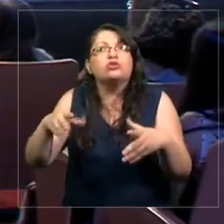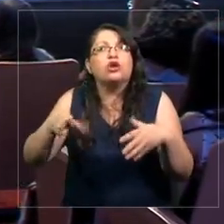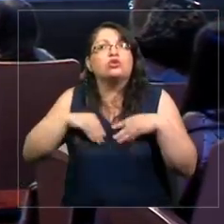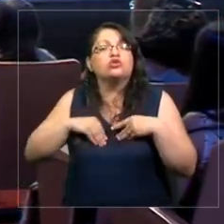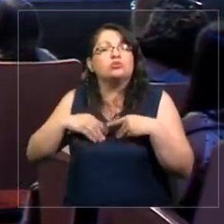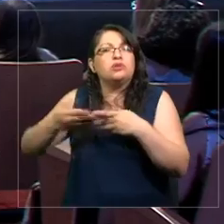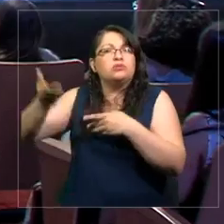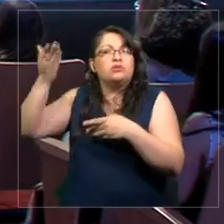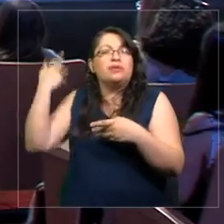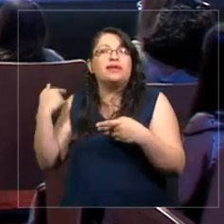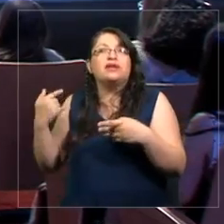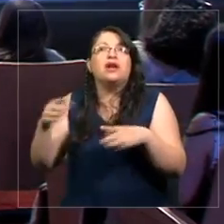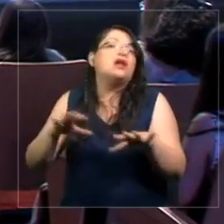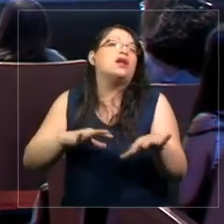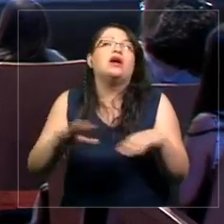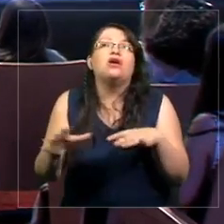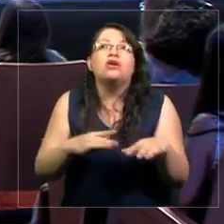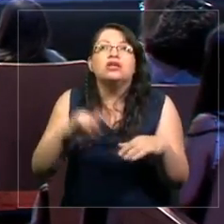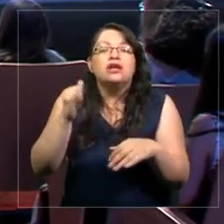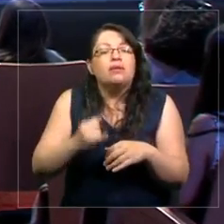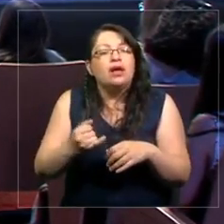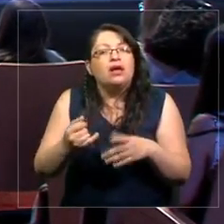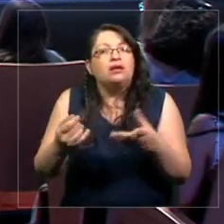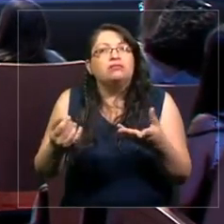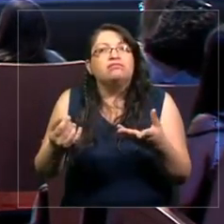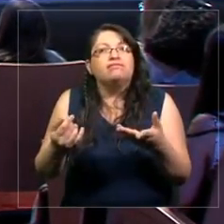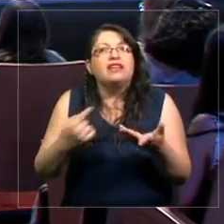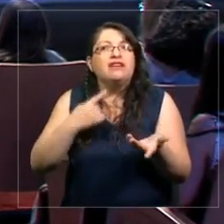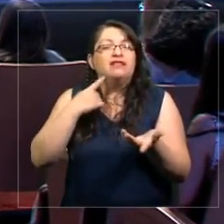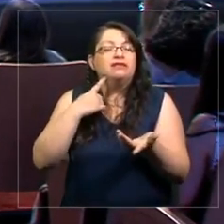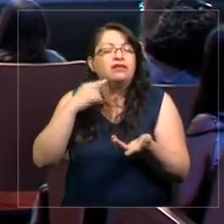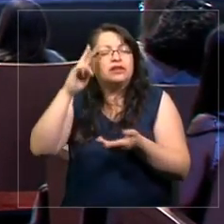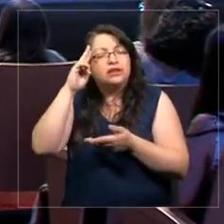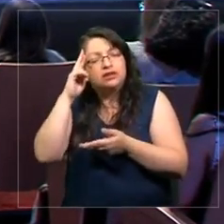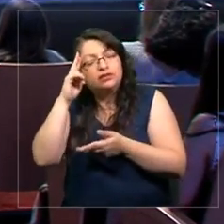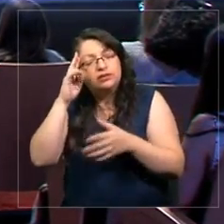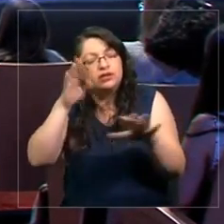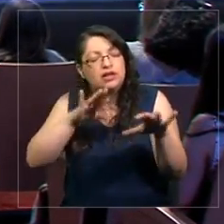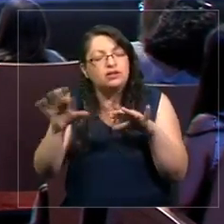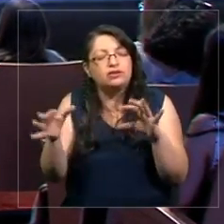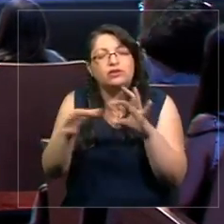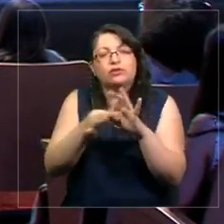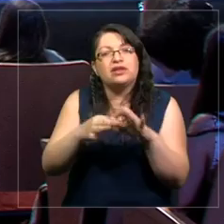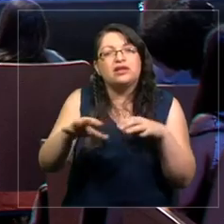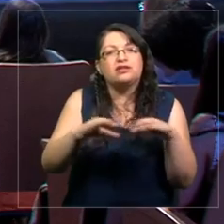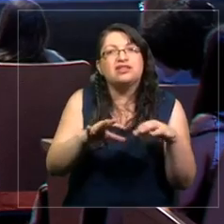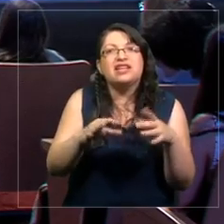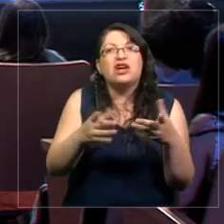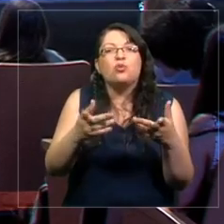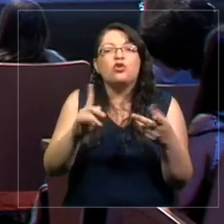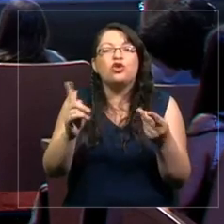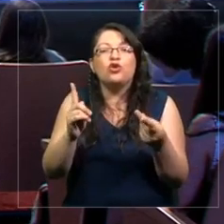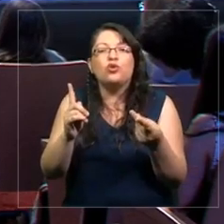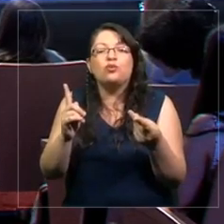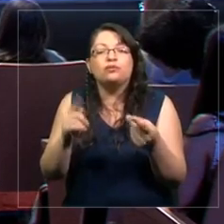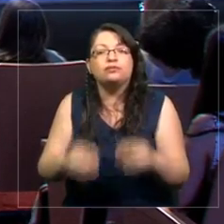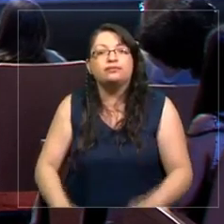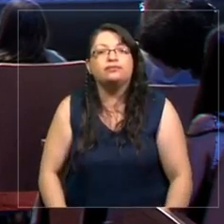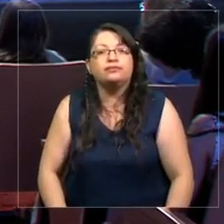tiene un impacto en los recuerdos. La materialidad involucrada de los objetos y las imágenes no son receptores pasivos de las